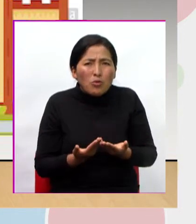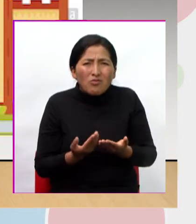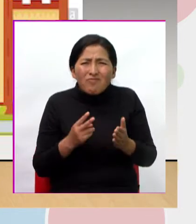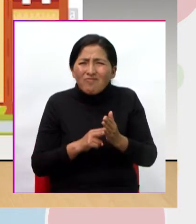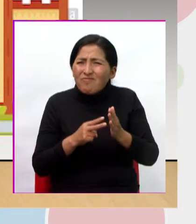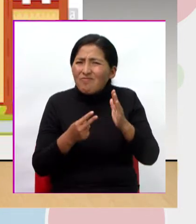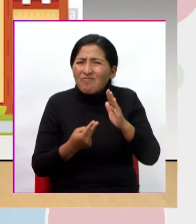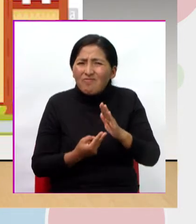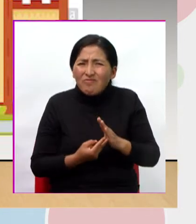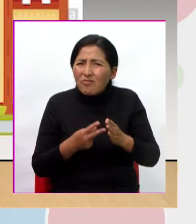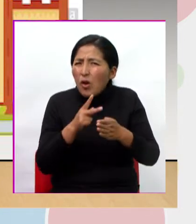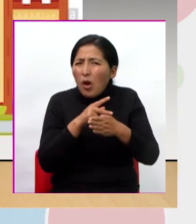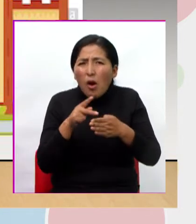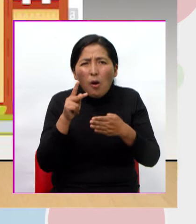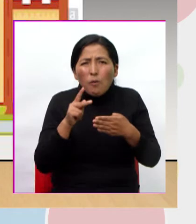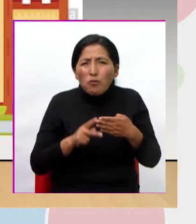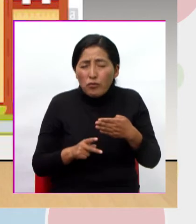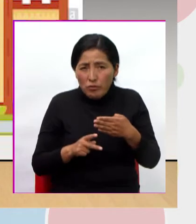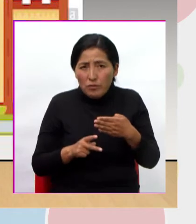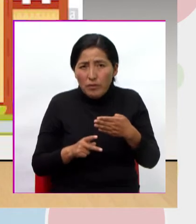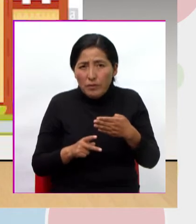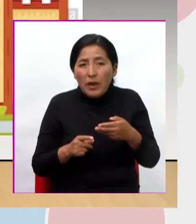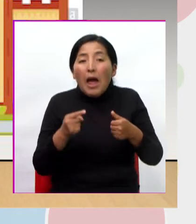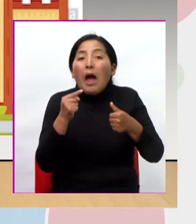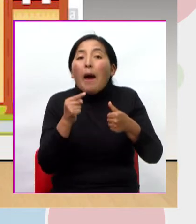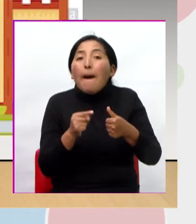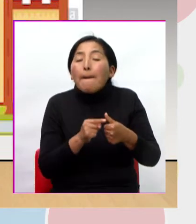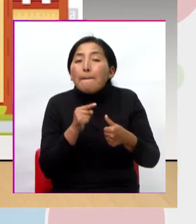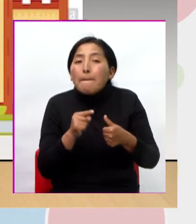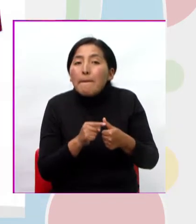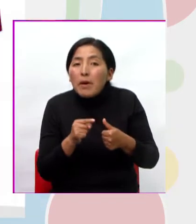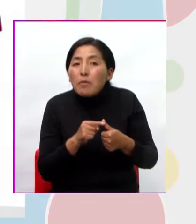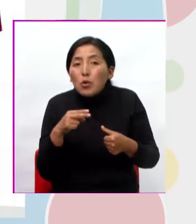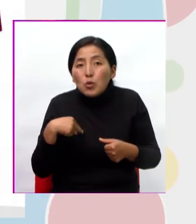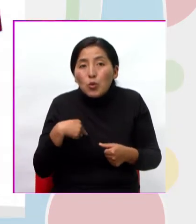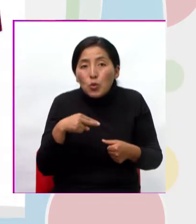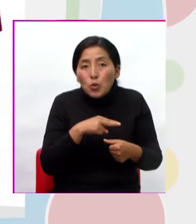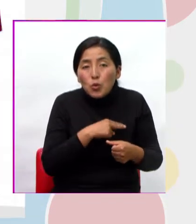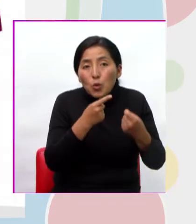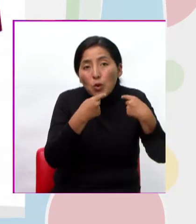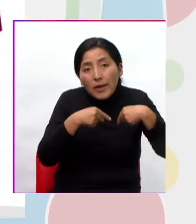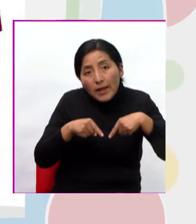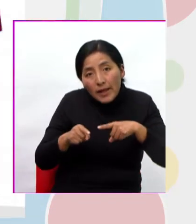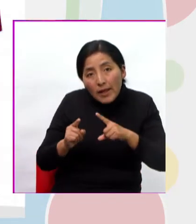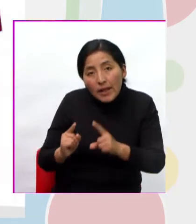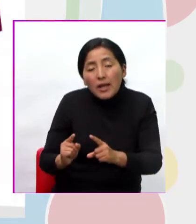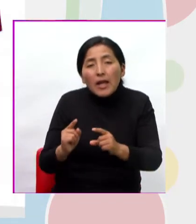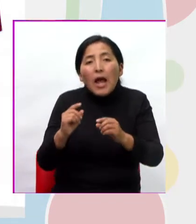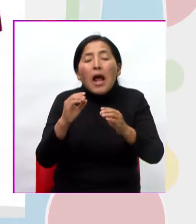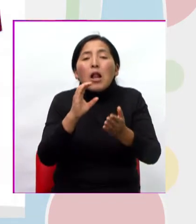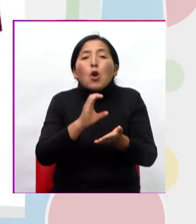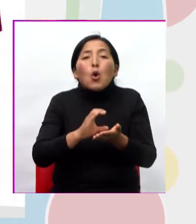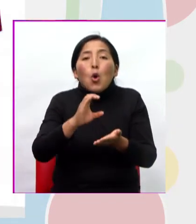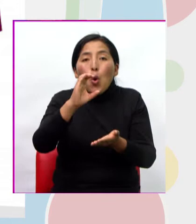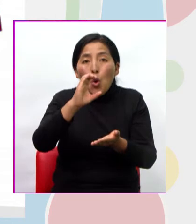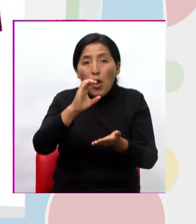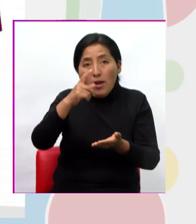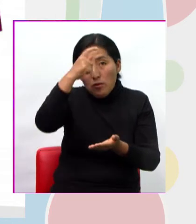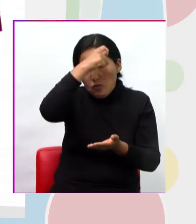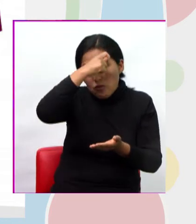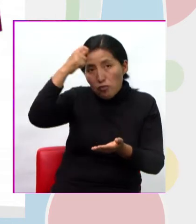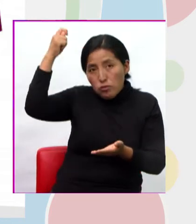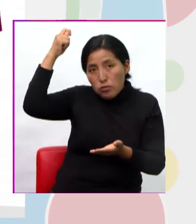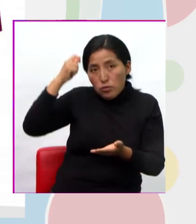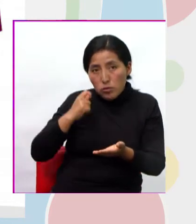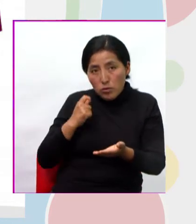lo importante? Primero debemos asistir al colegio y ser bachilleres Cuando uno